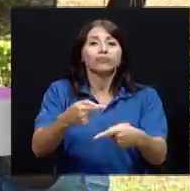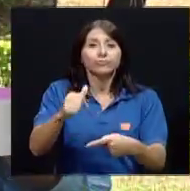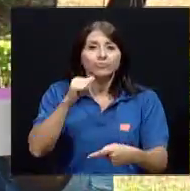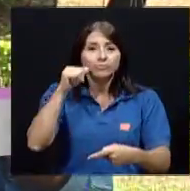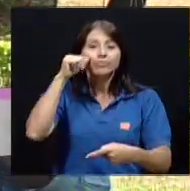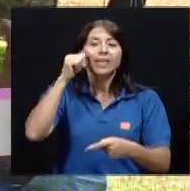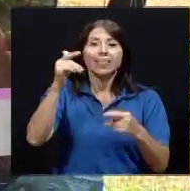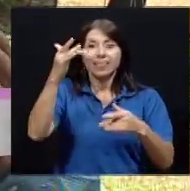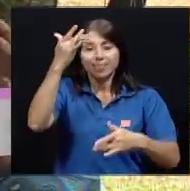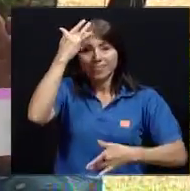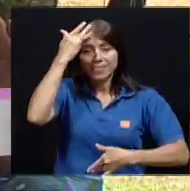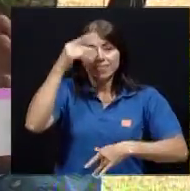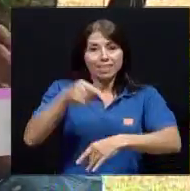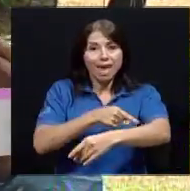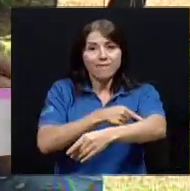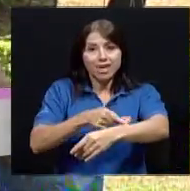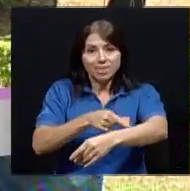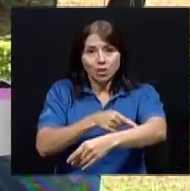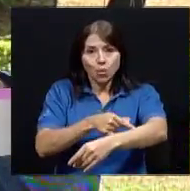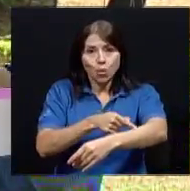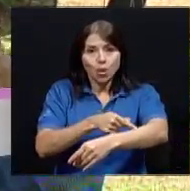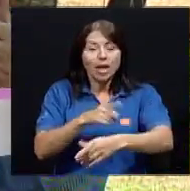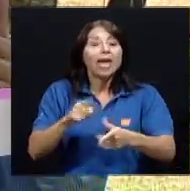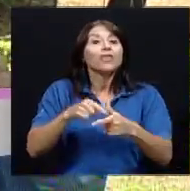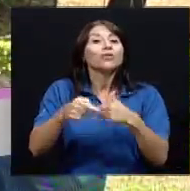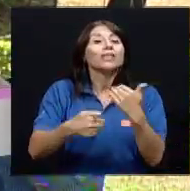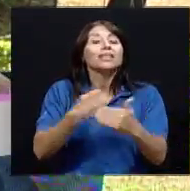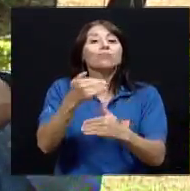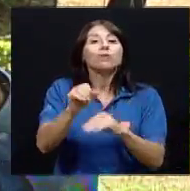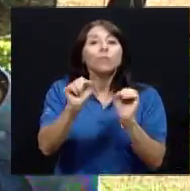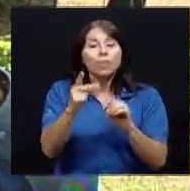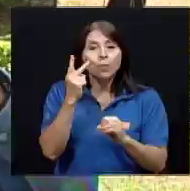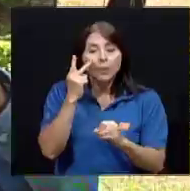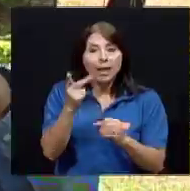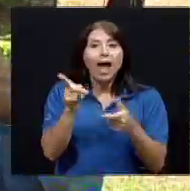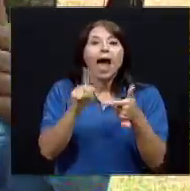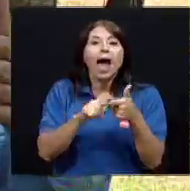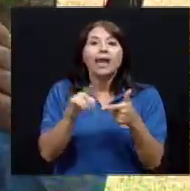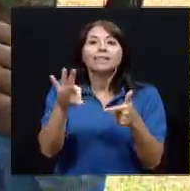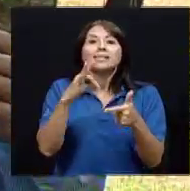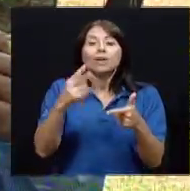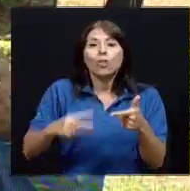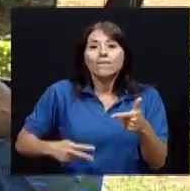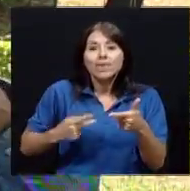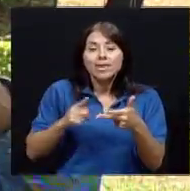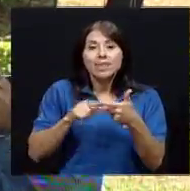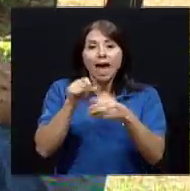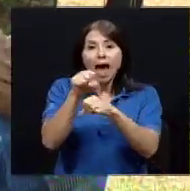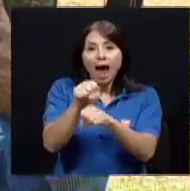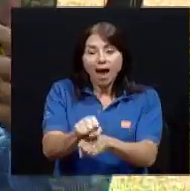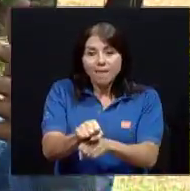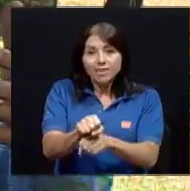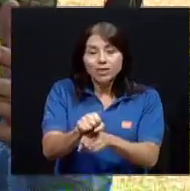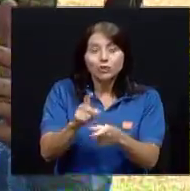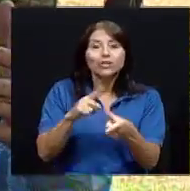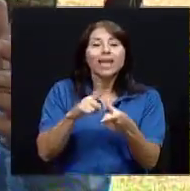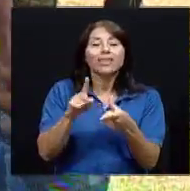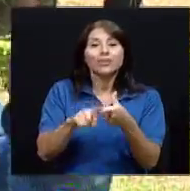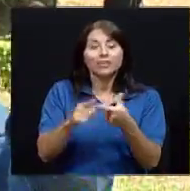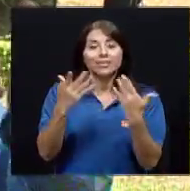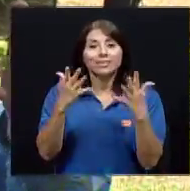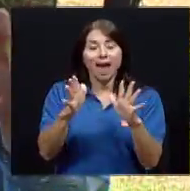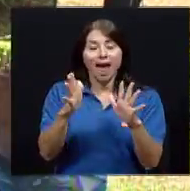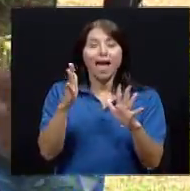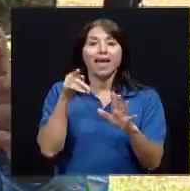manejar otros determinantes, como estilos de vida, hábitos, etcétera, ¿verdad? Entonces logramos impactar